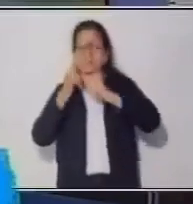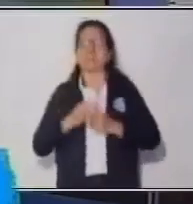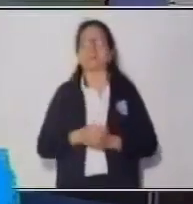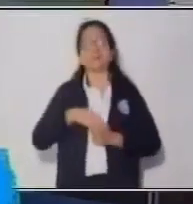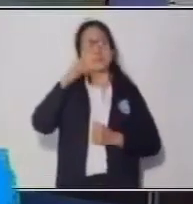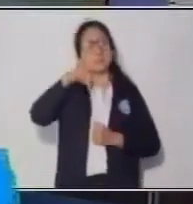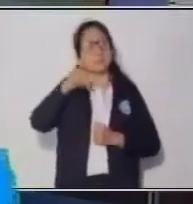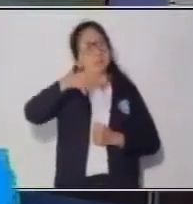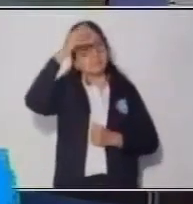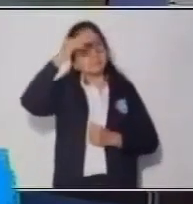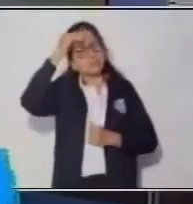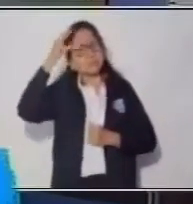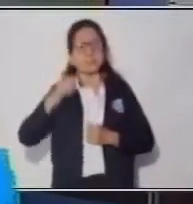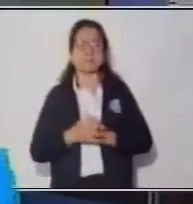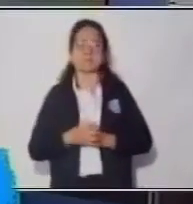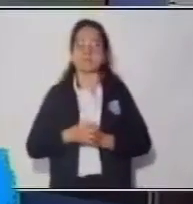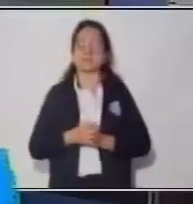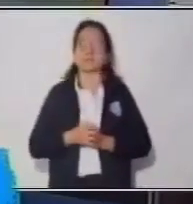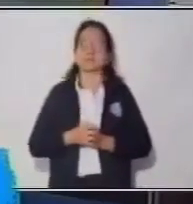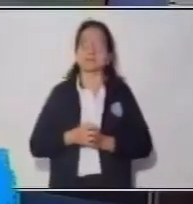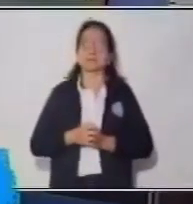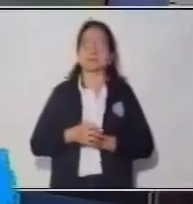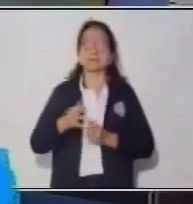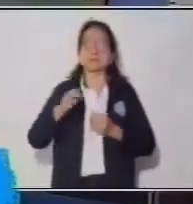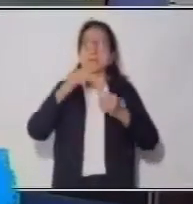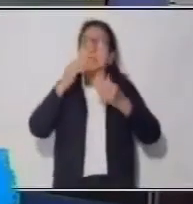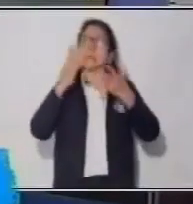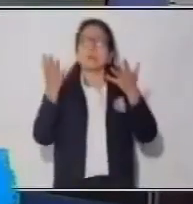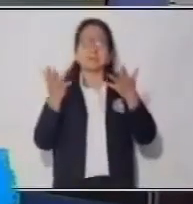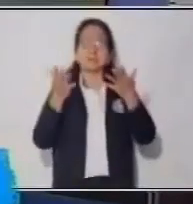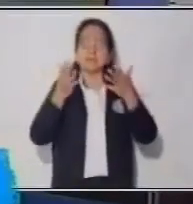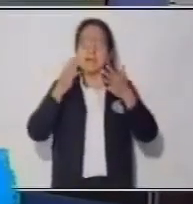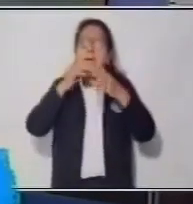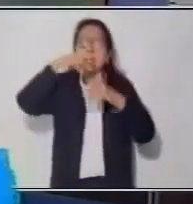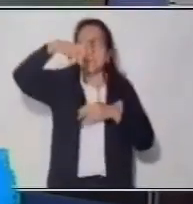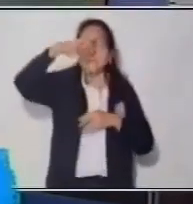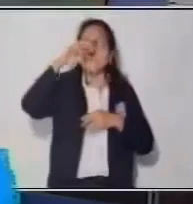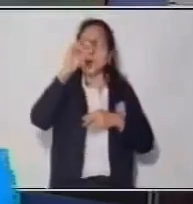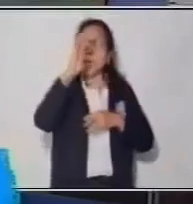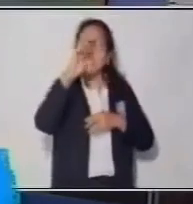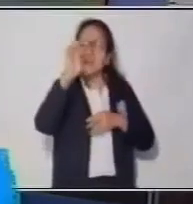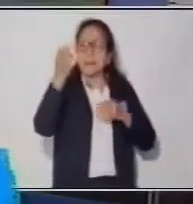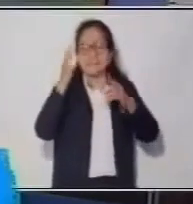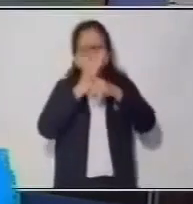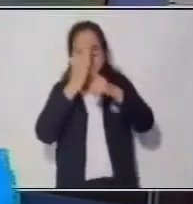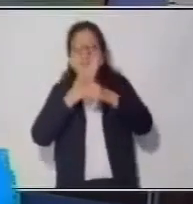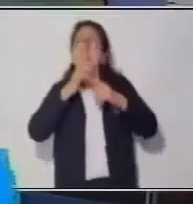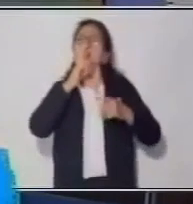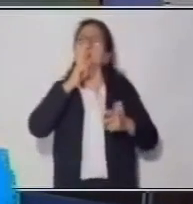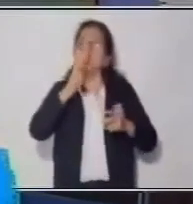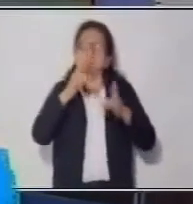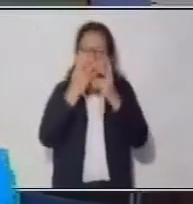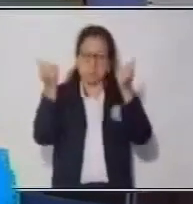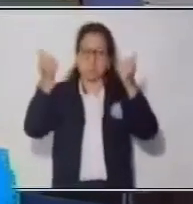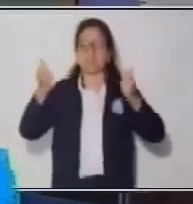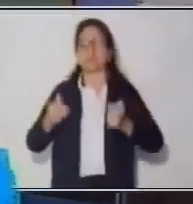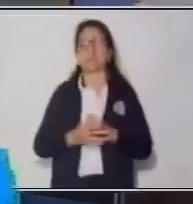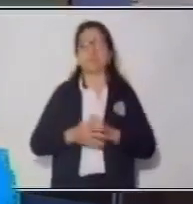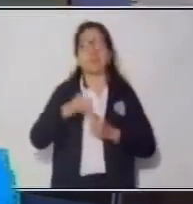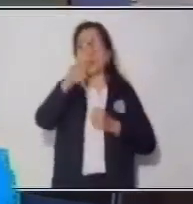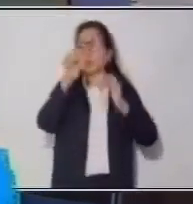vamos a aprender a resolución de problemas aplicando el Máximo Común Divisor. Cuando tú tengas